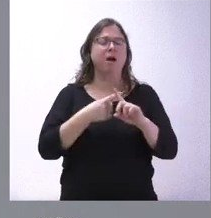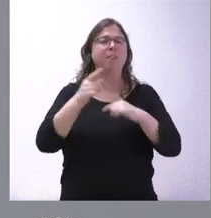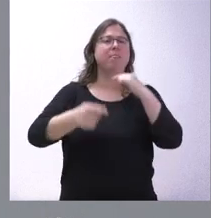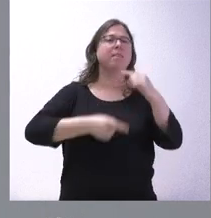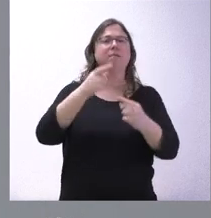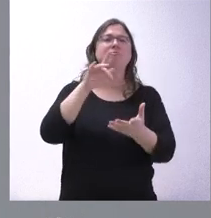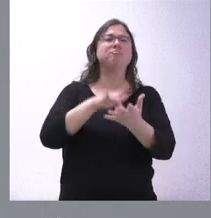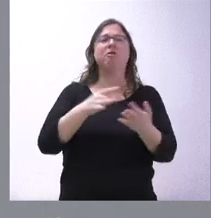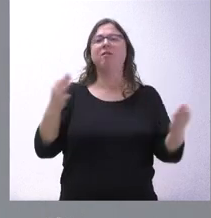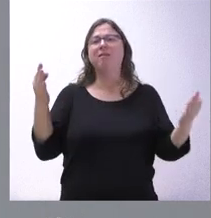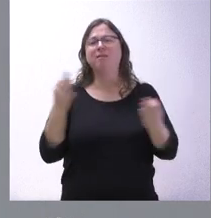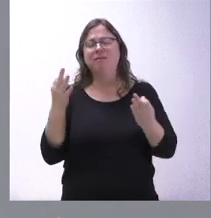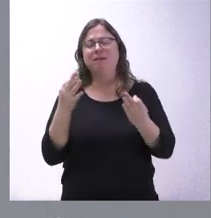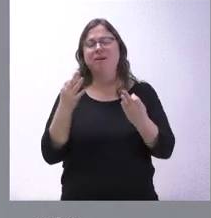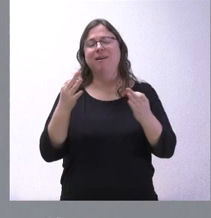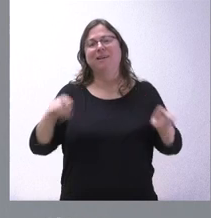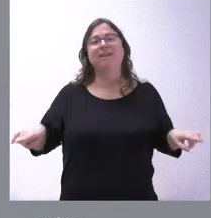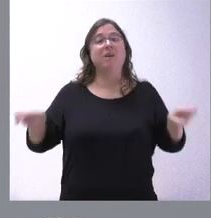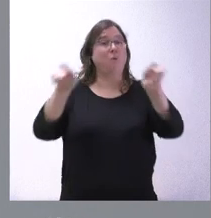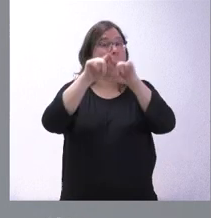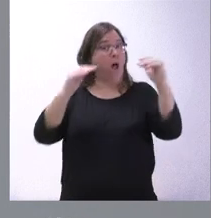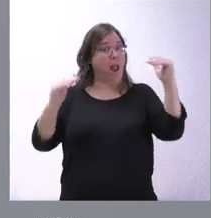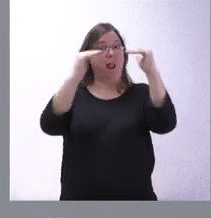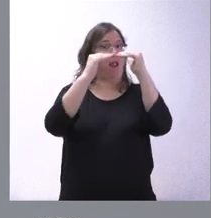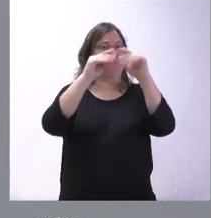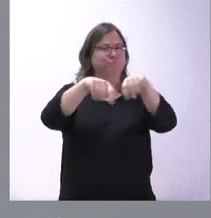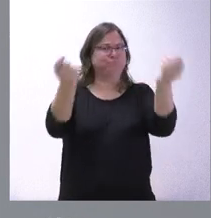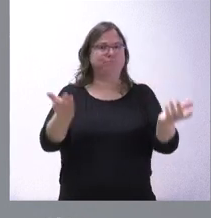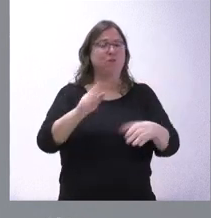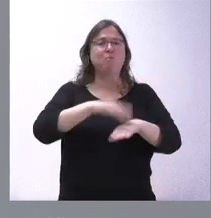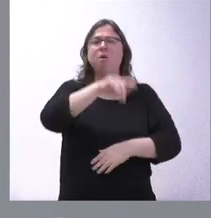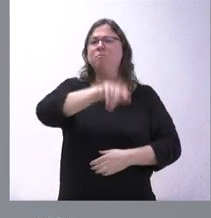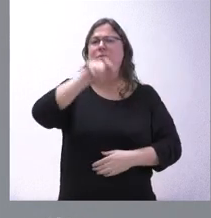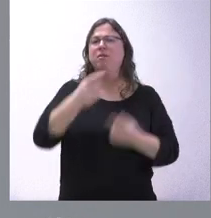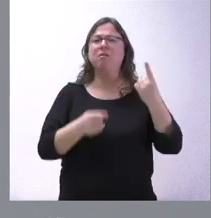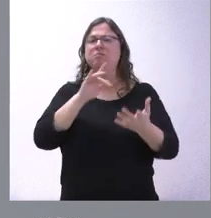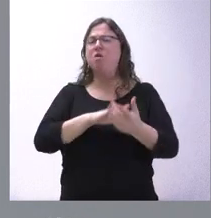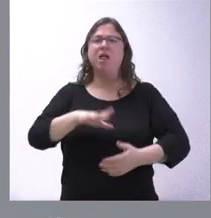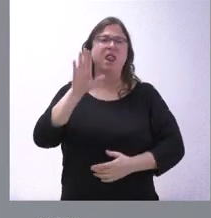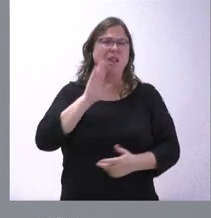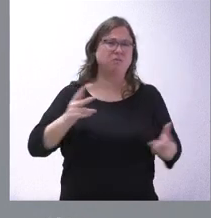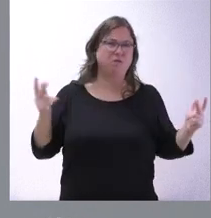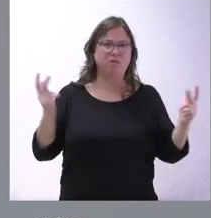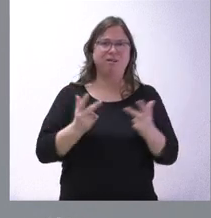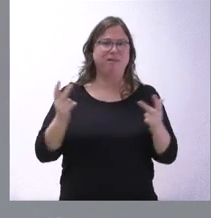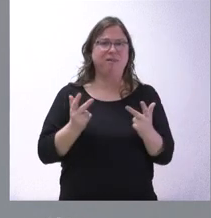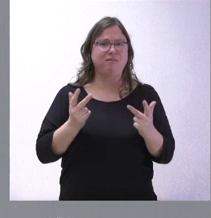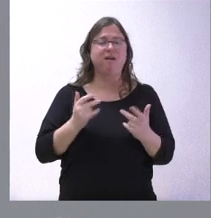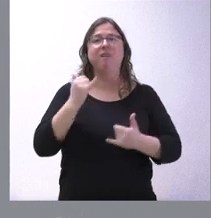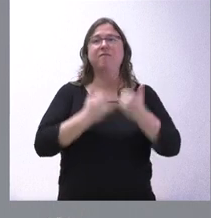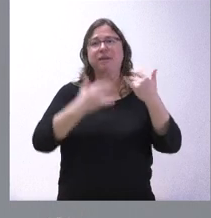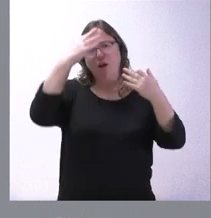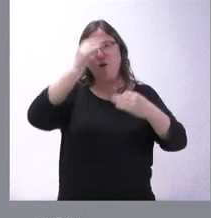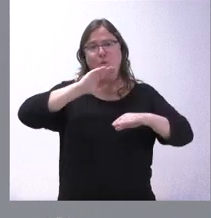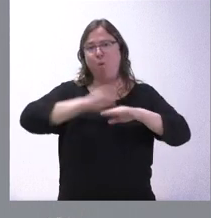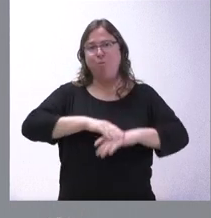rompe claramente el principio de igualdad. Porque hay una serie de personas que han incurrido en unos delitos gravísimos y que lógicamente no van a